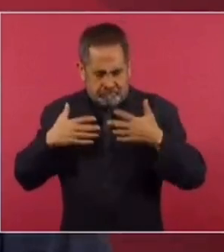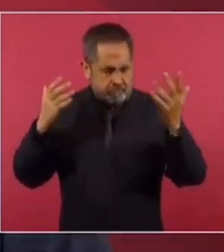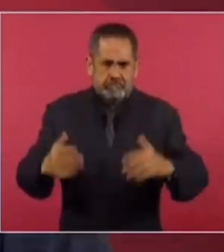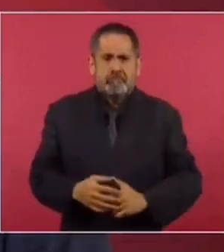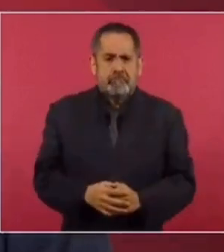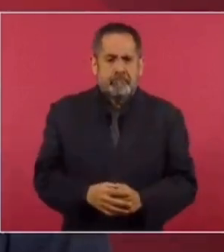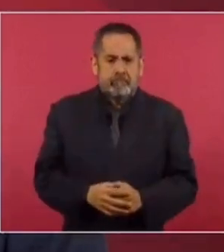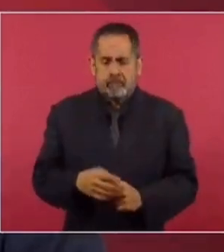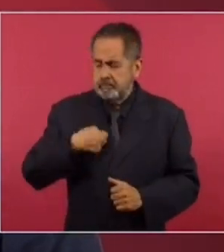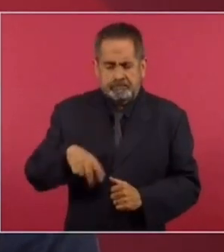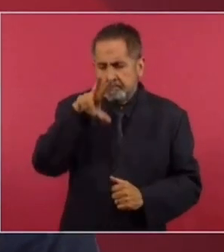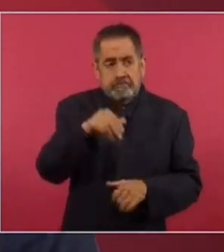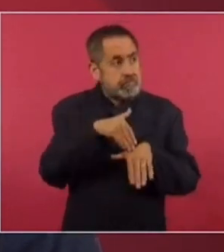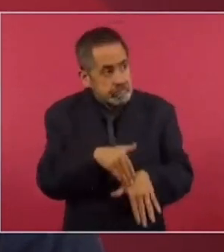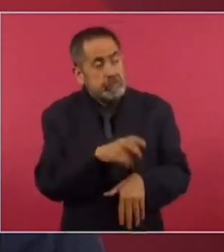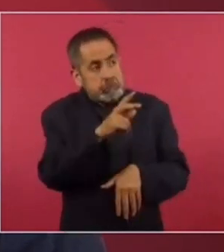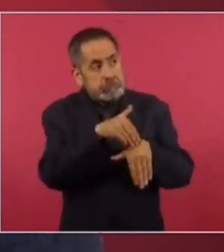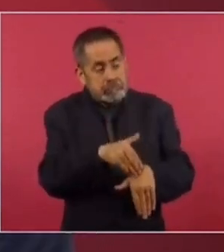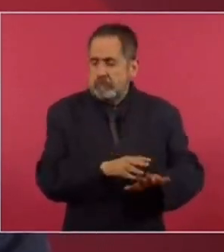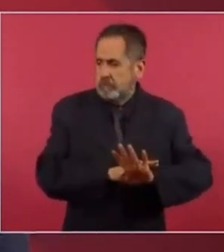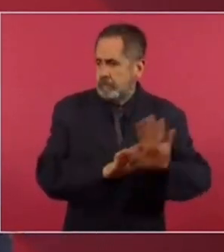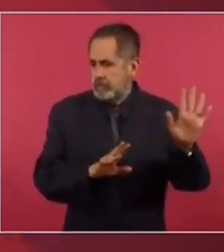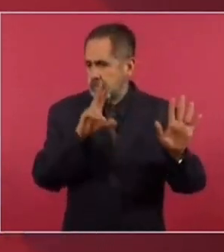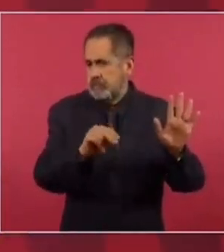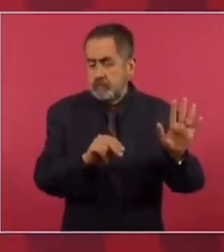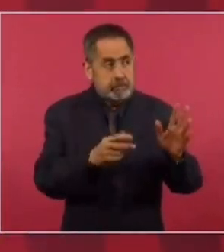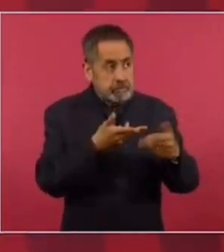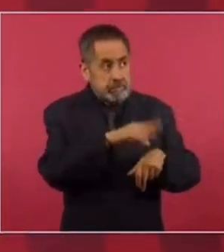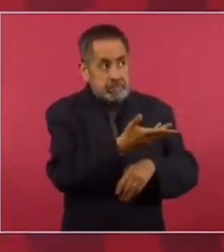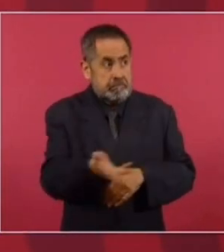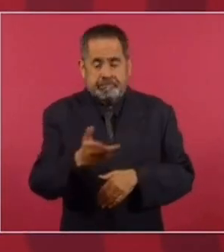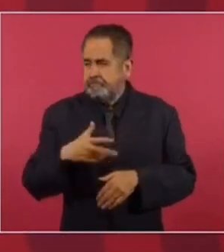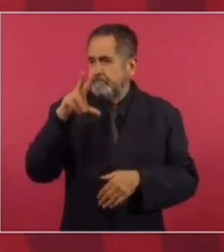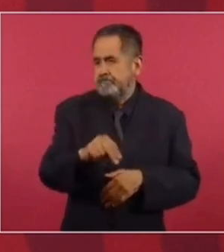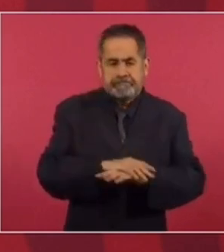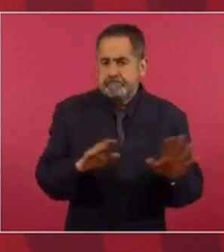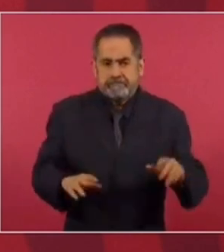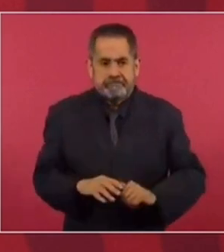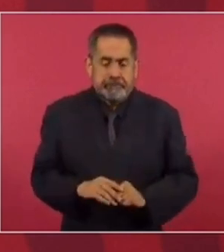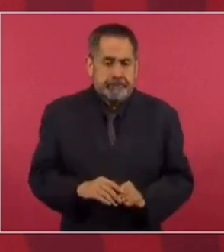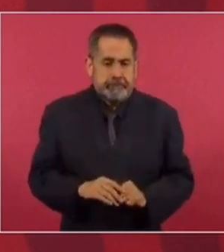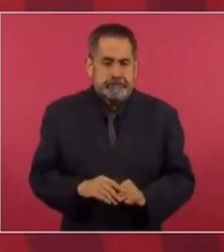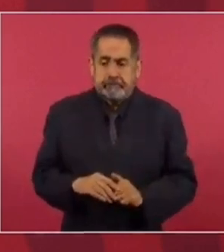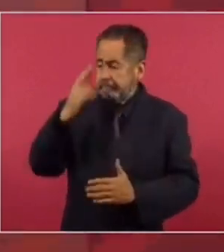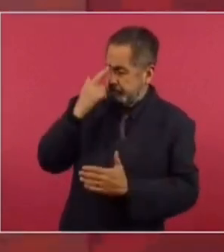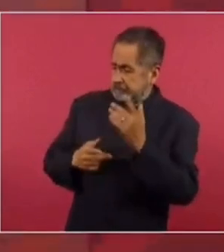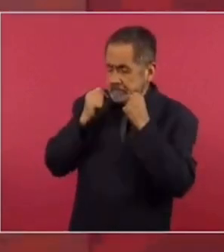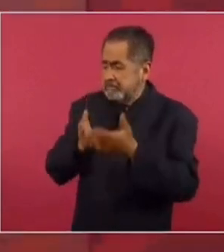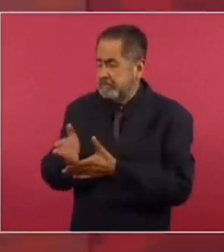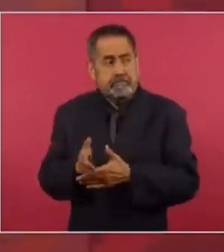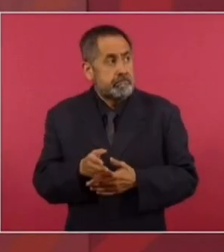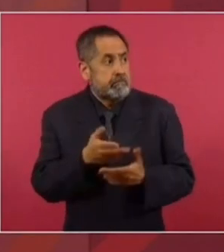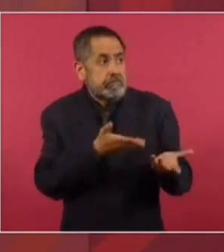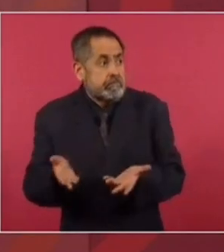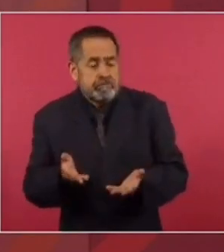nosotros no vamos a permitir que se viole nuestra soberanía.